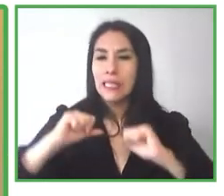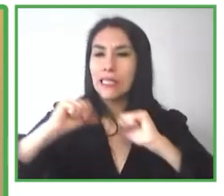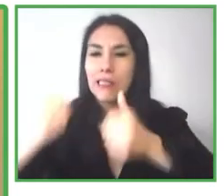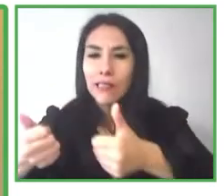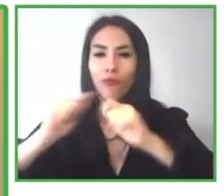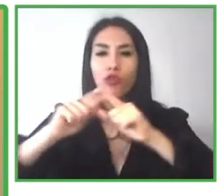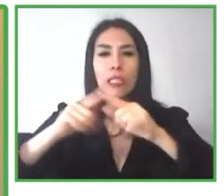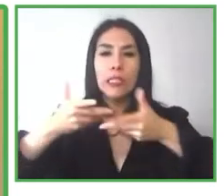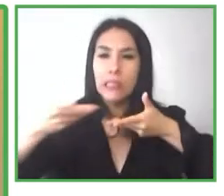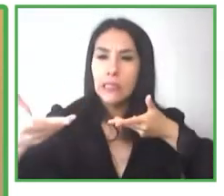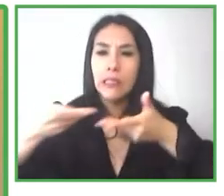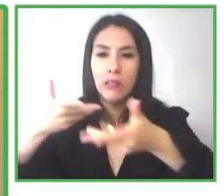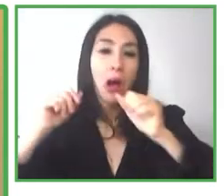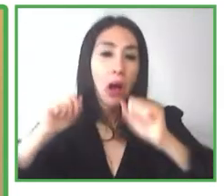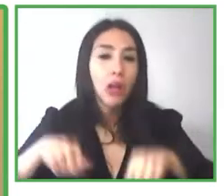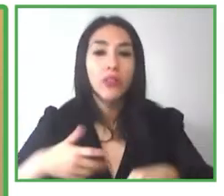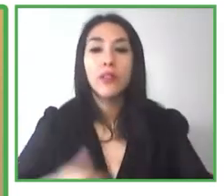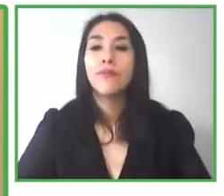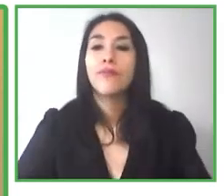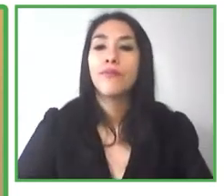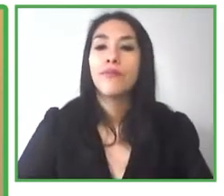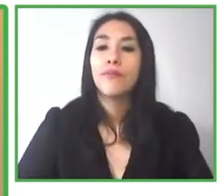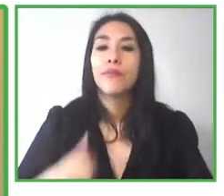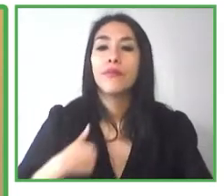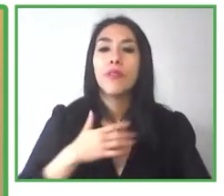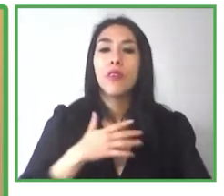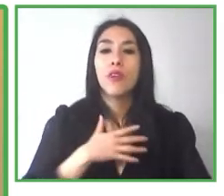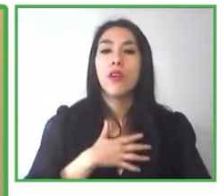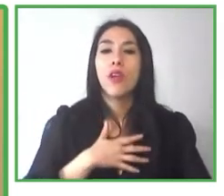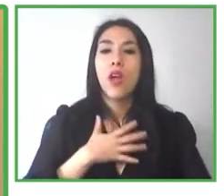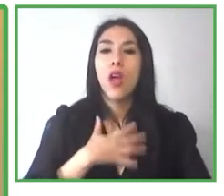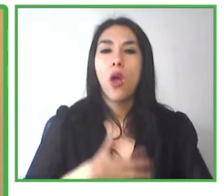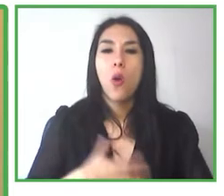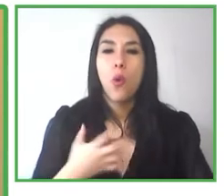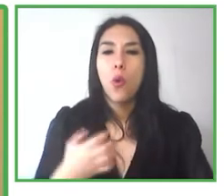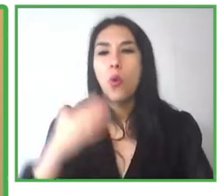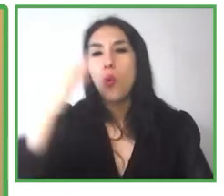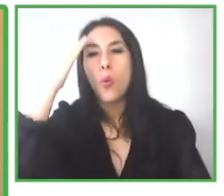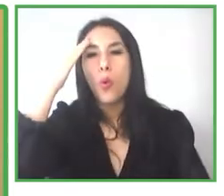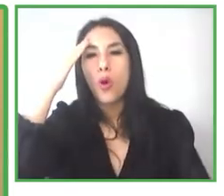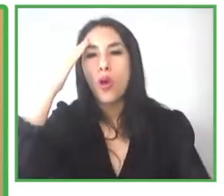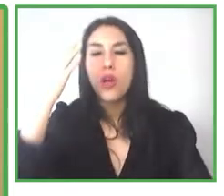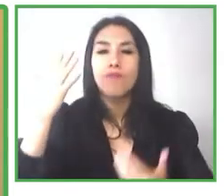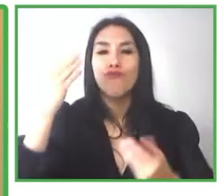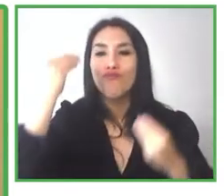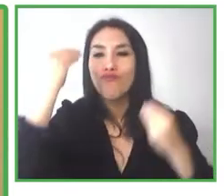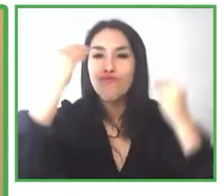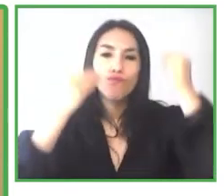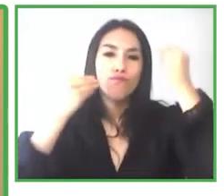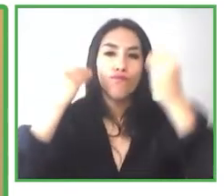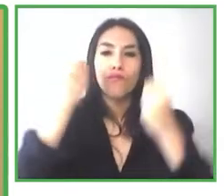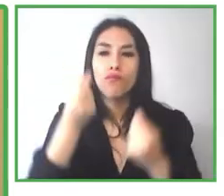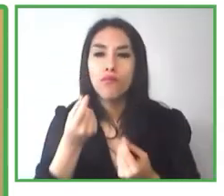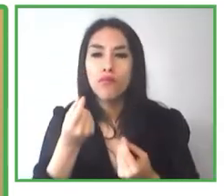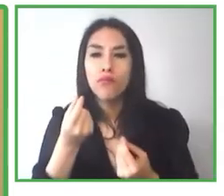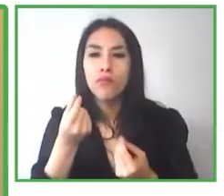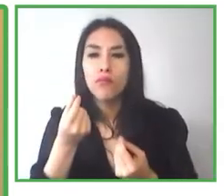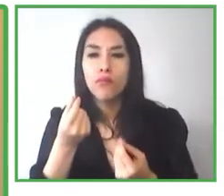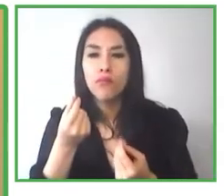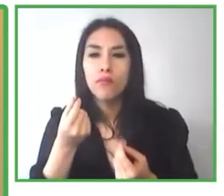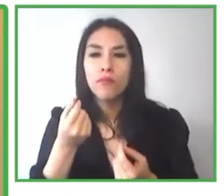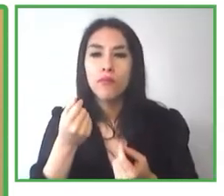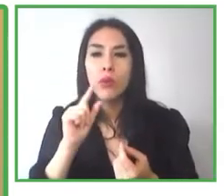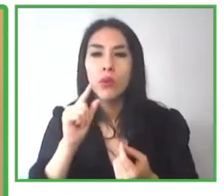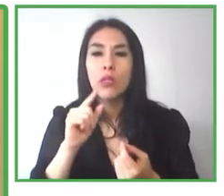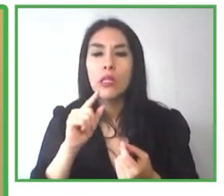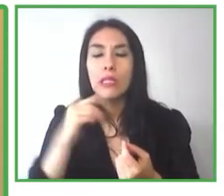Entonces, para mí, esto fue aparente como un niño no vidente y recuerdo el primer día